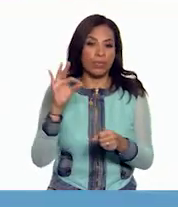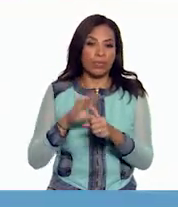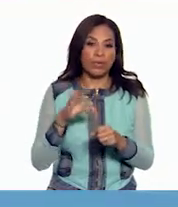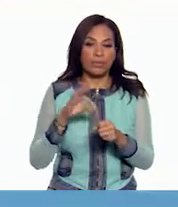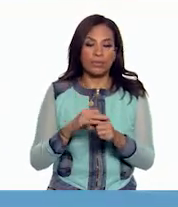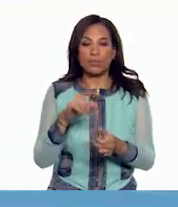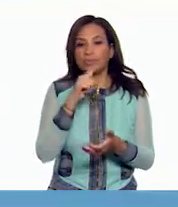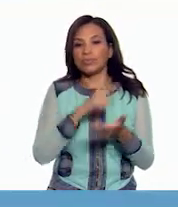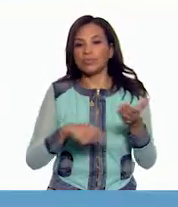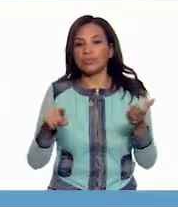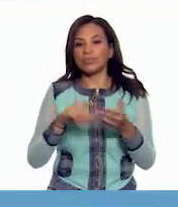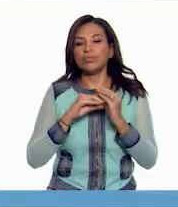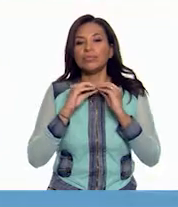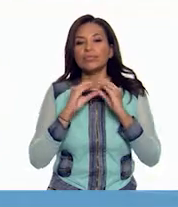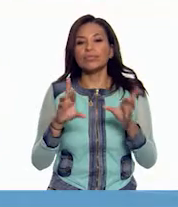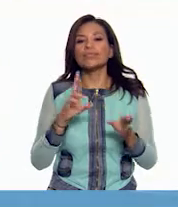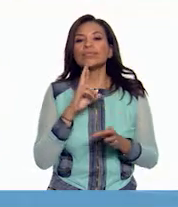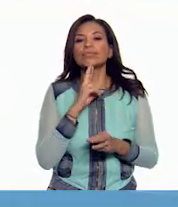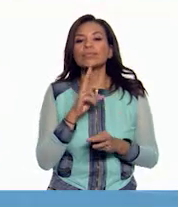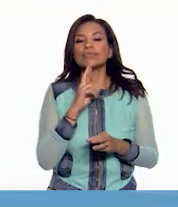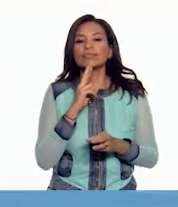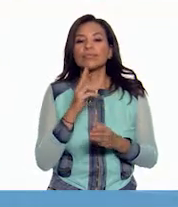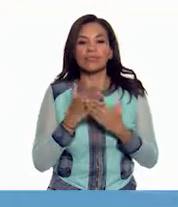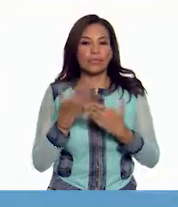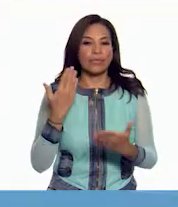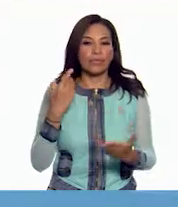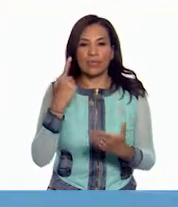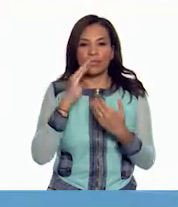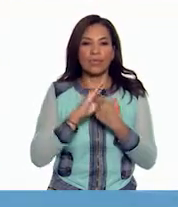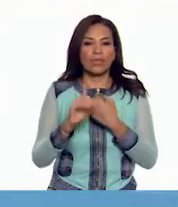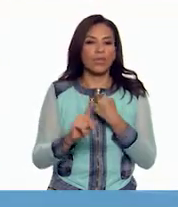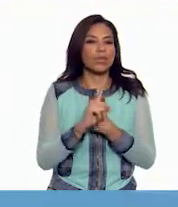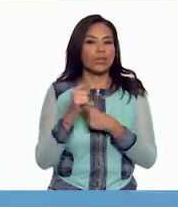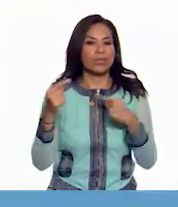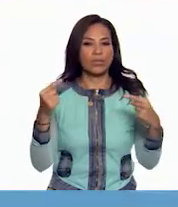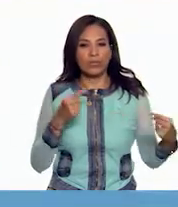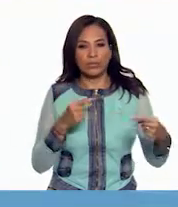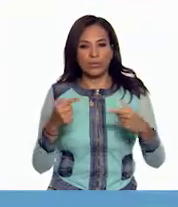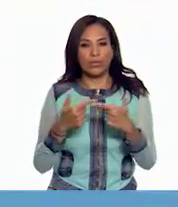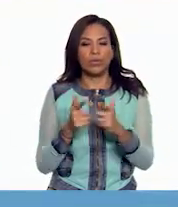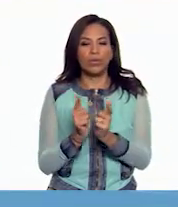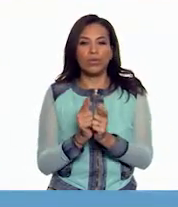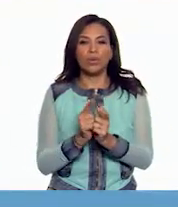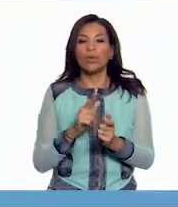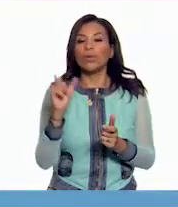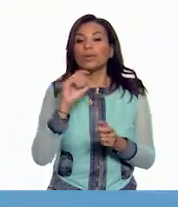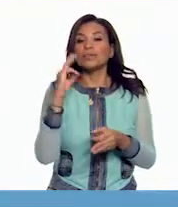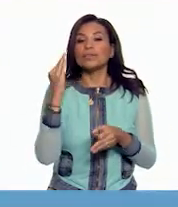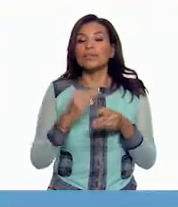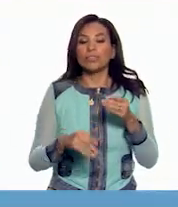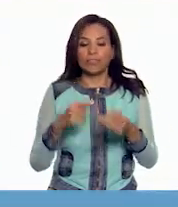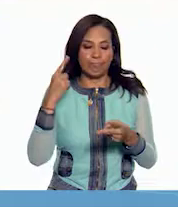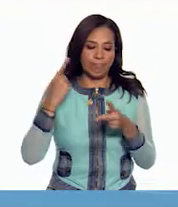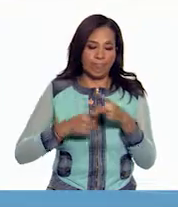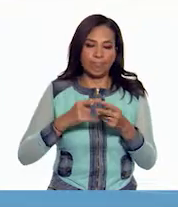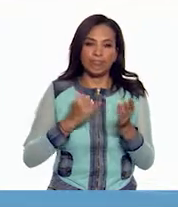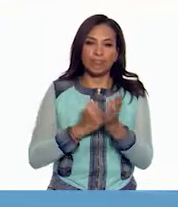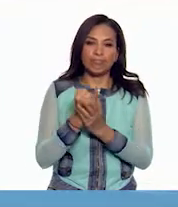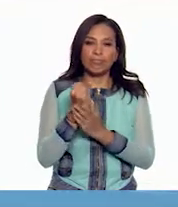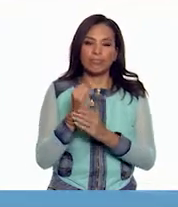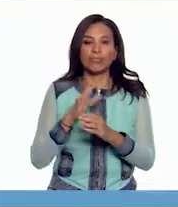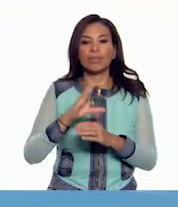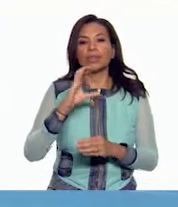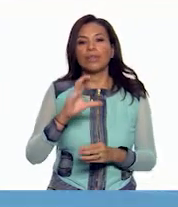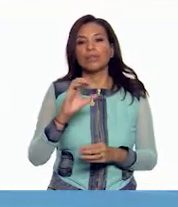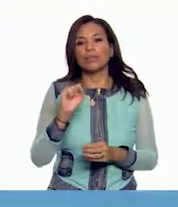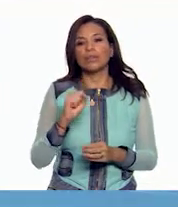suspendió la publicación de resultados preliminares para evitar enfrentamientos. Al final, las cifras oficiales arrojaron